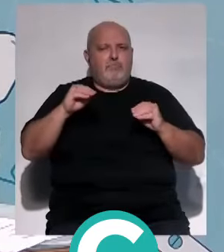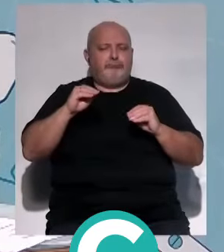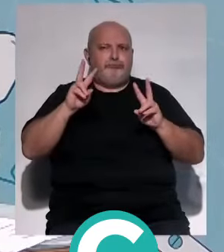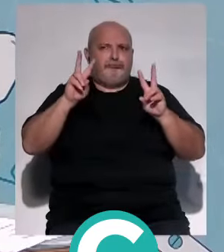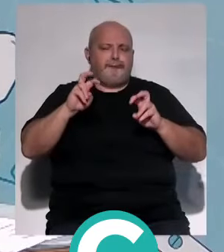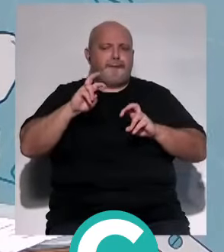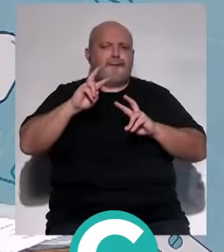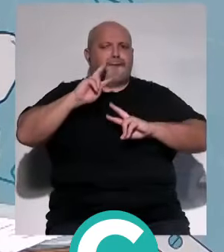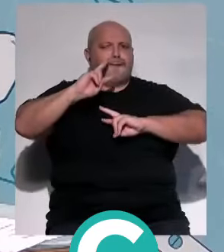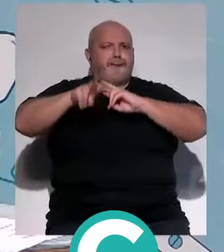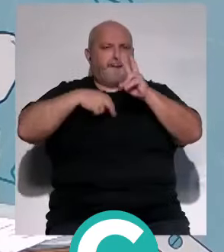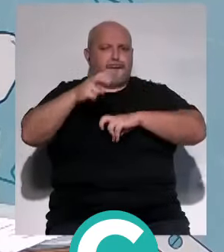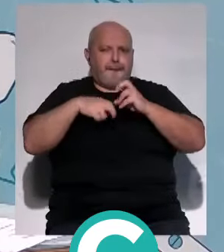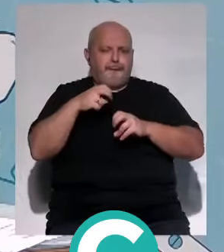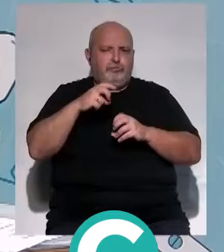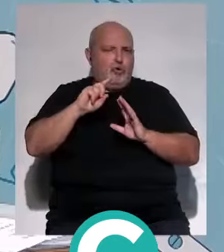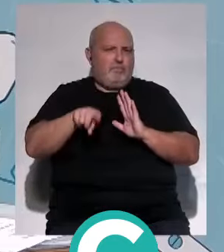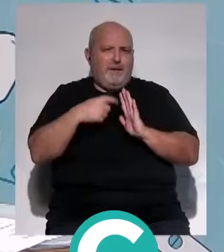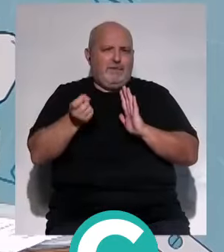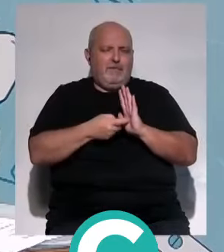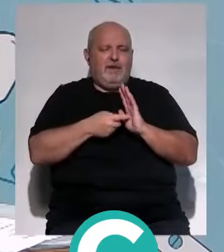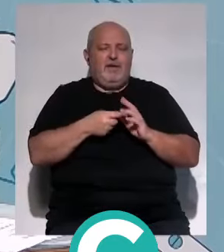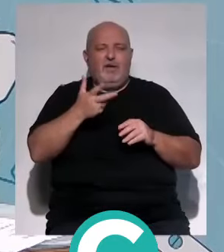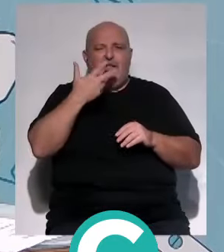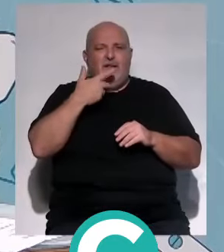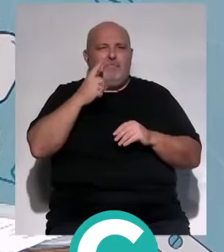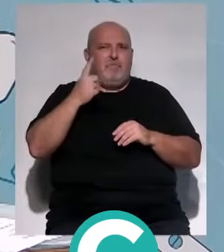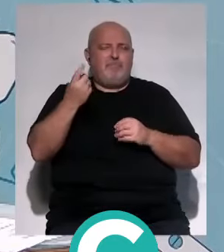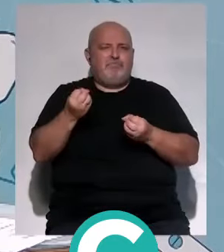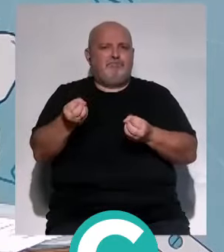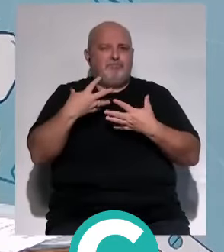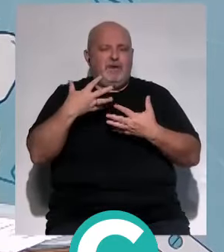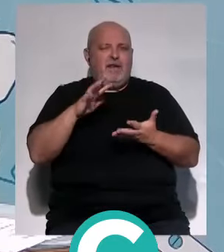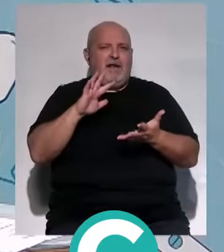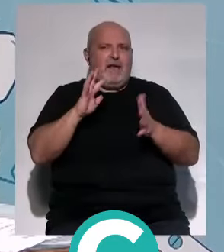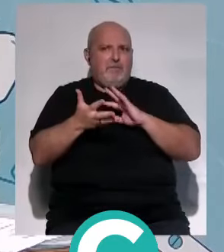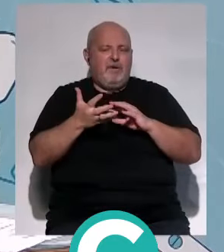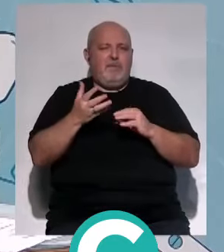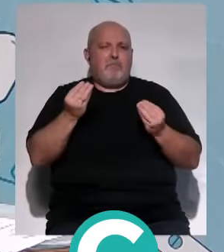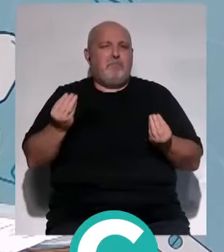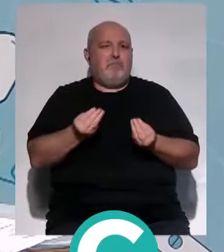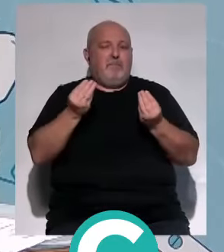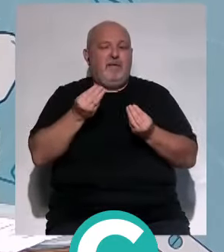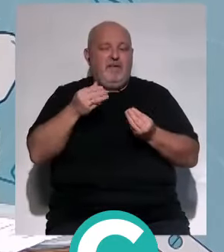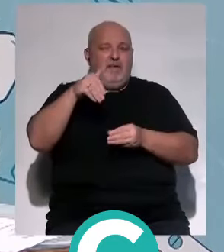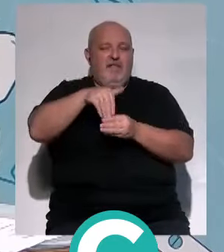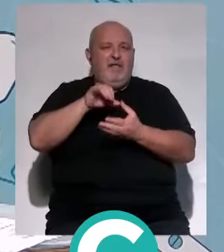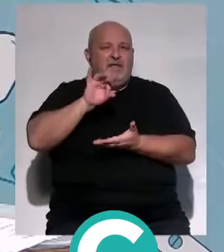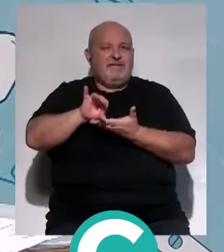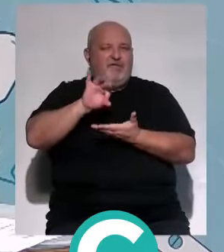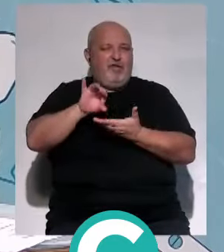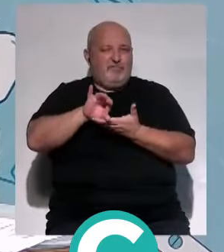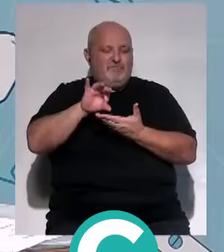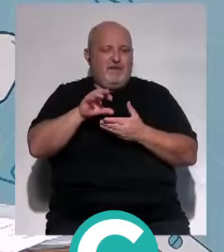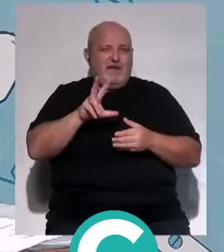una rehabilitación integral para conocer de primera mano los cambios y las mejoras en la cartera de servicio que